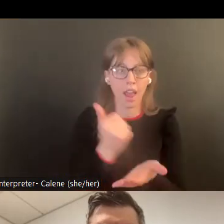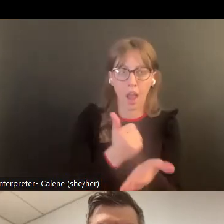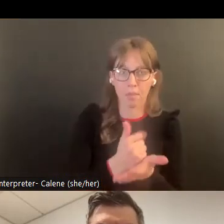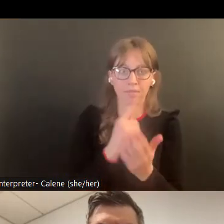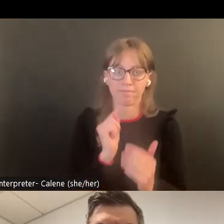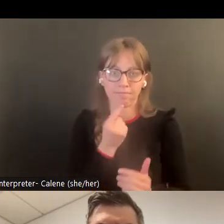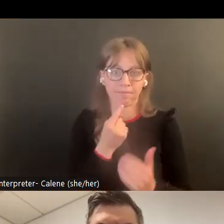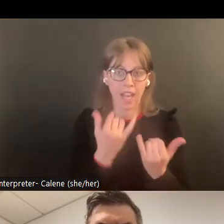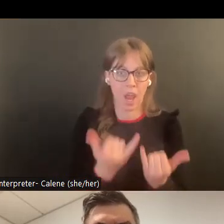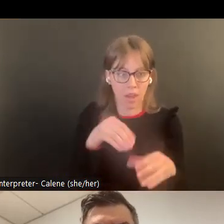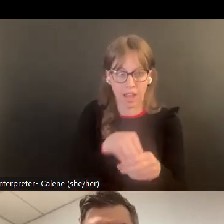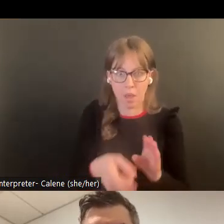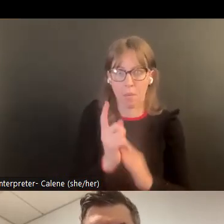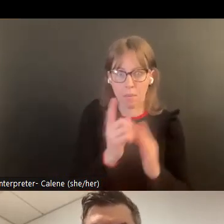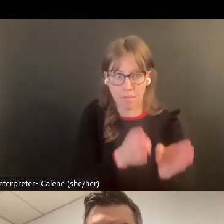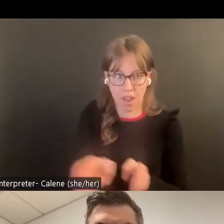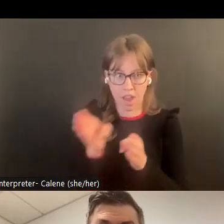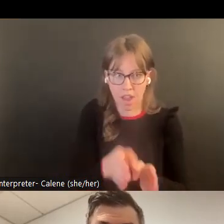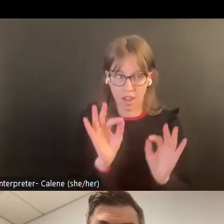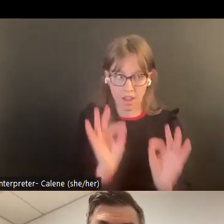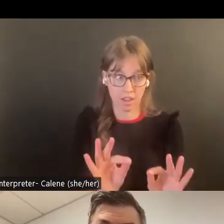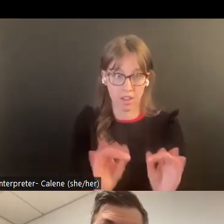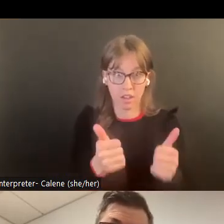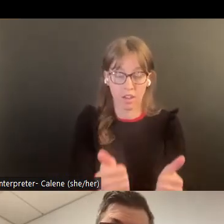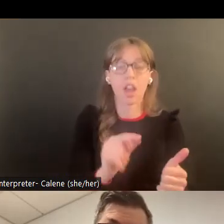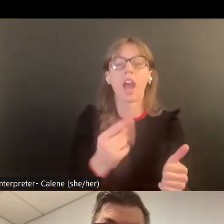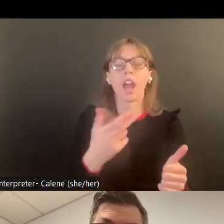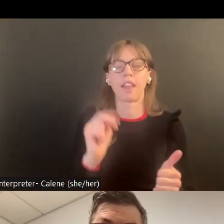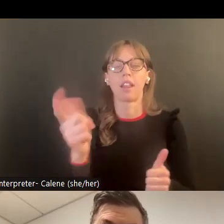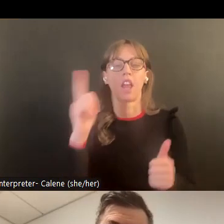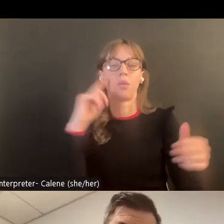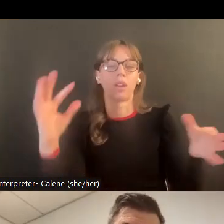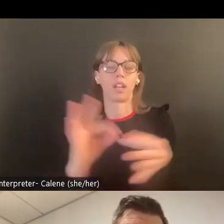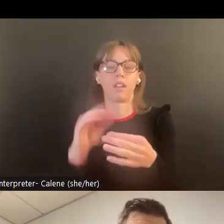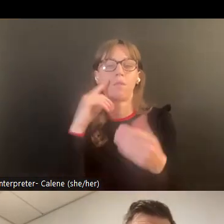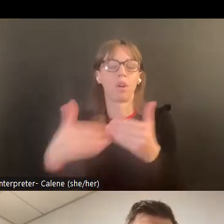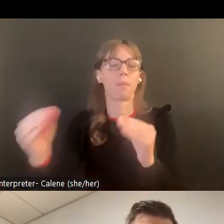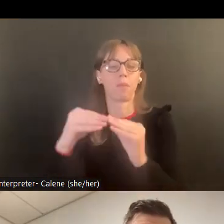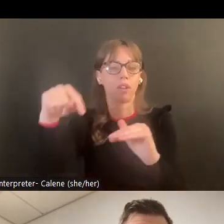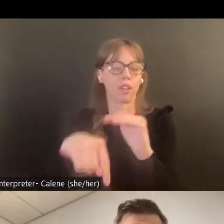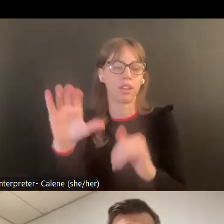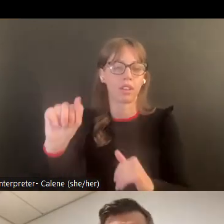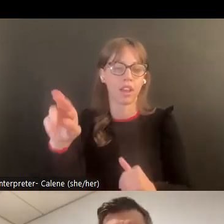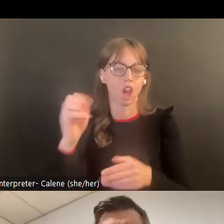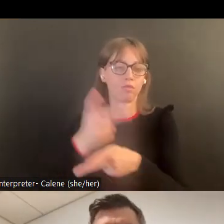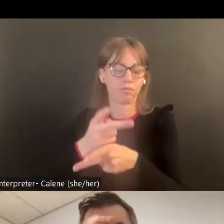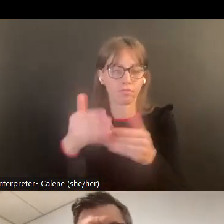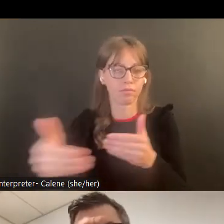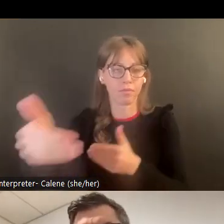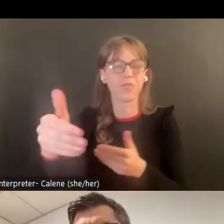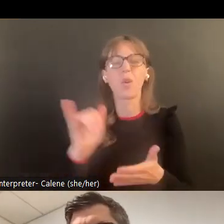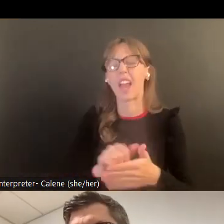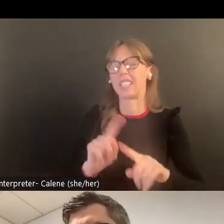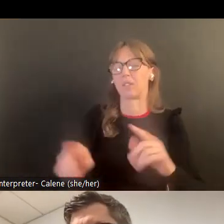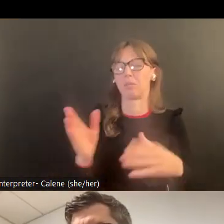Entonces, en sí, lo que sería la llamada del Lab, entonces sería más para poder